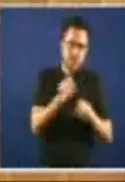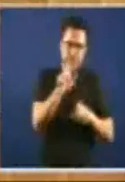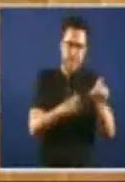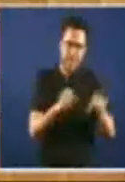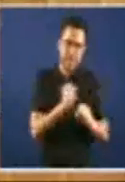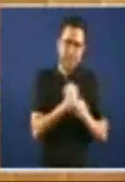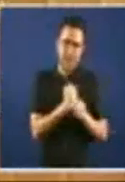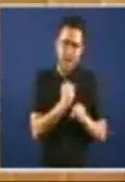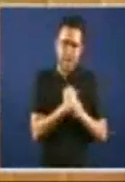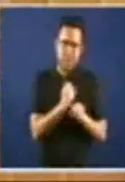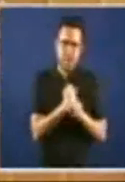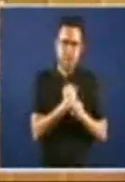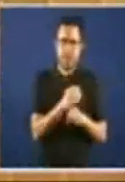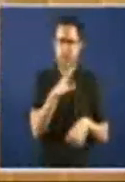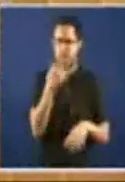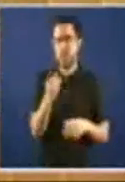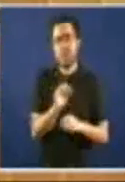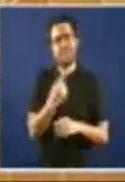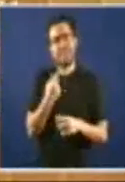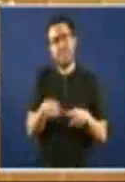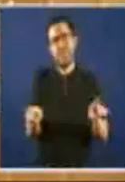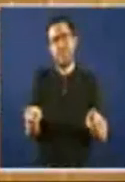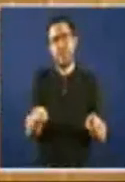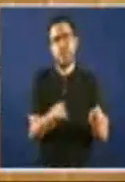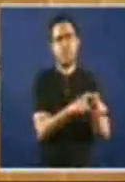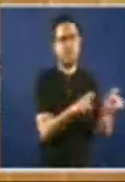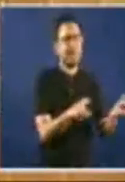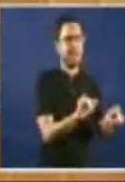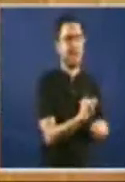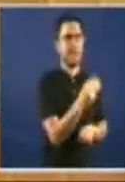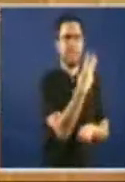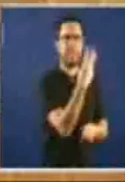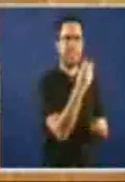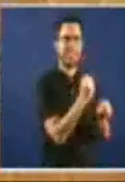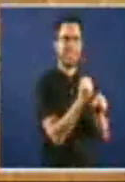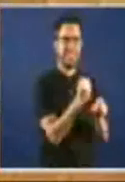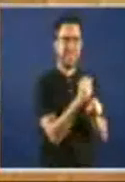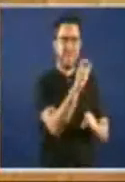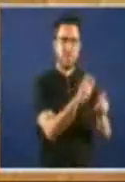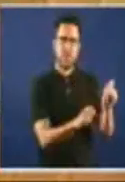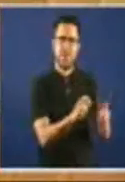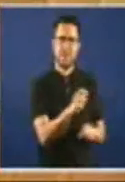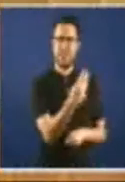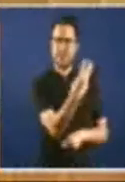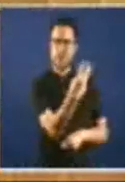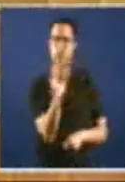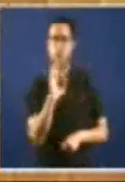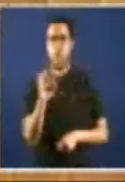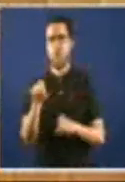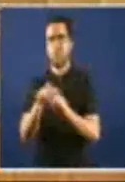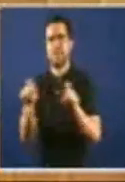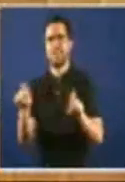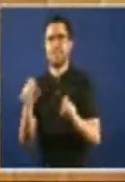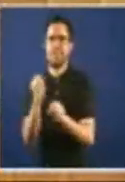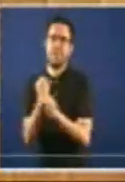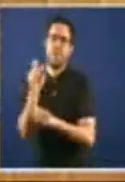Que Solo Unha empresa Que Teña Tres Traballadores Unha empresa Que Teña 50 Vostedes Piden Un E Receitan Marcar